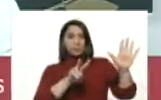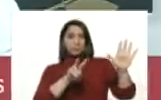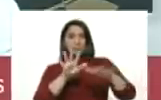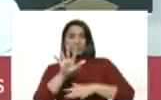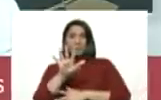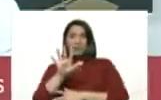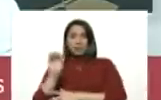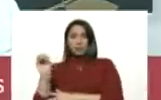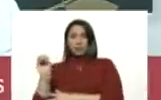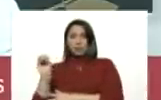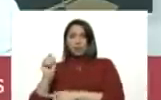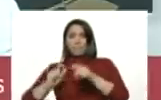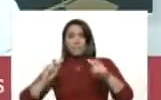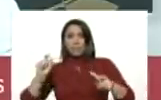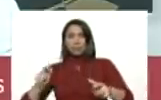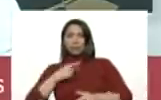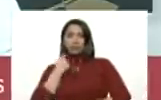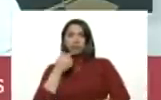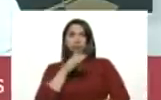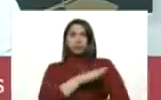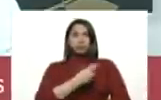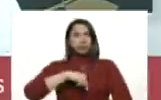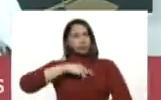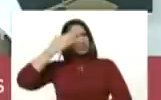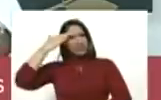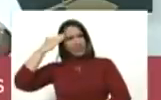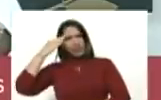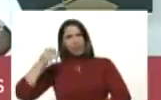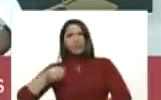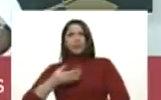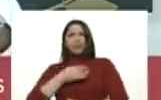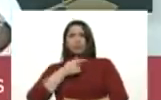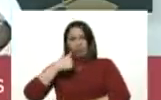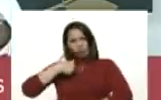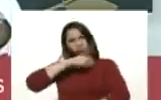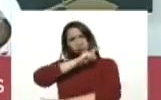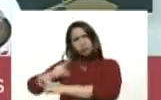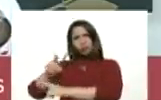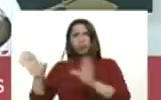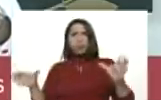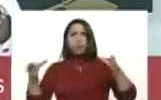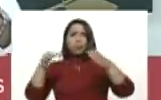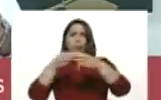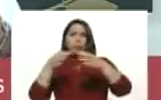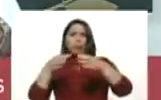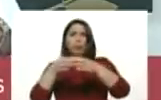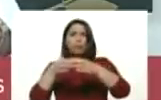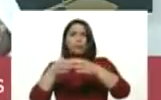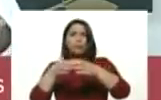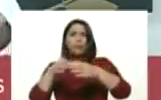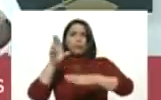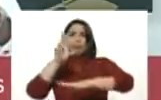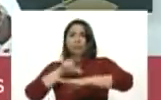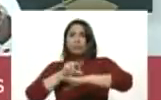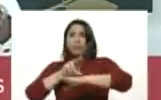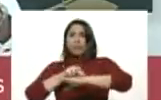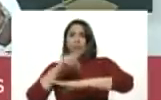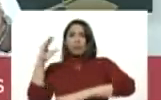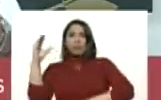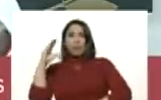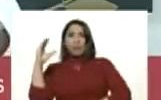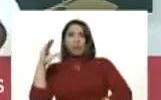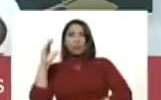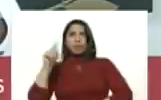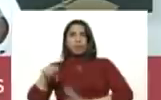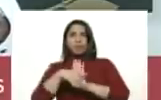750 fallecidos. Y sabemos, como lo han denunciado las organizaciones de médicos de Colombia, de